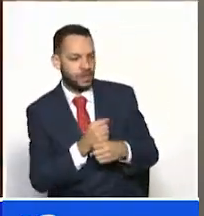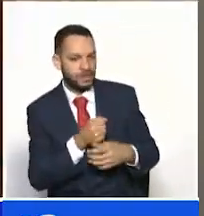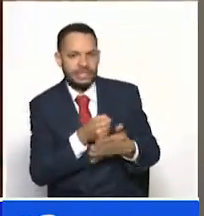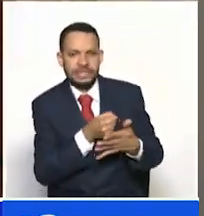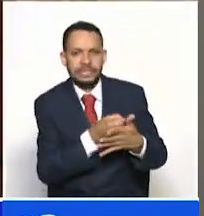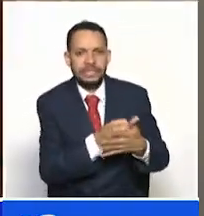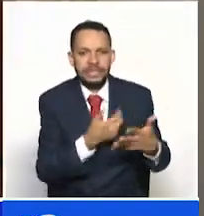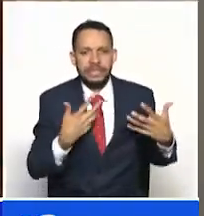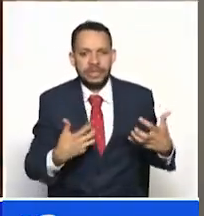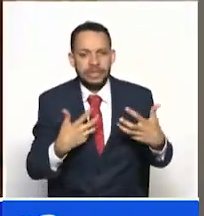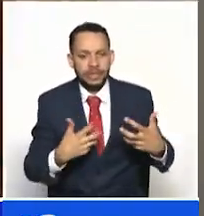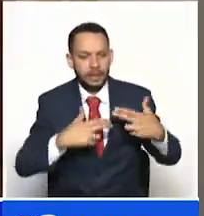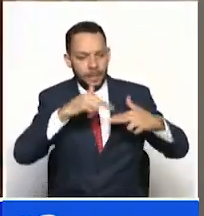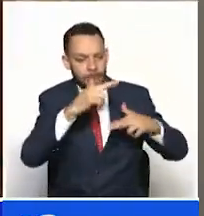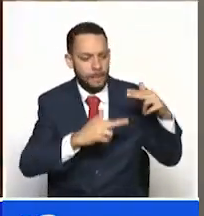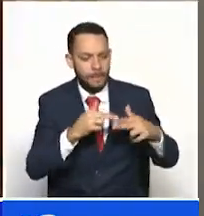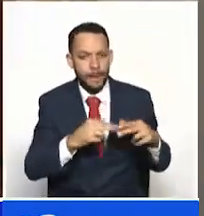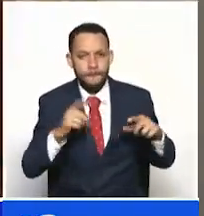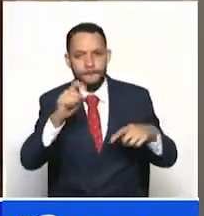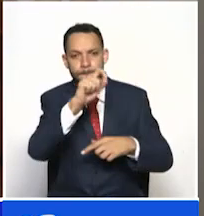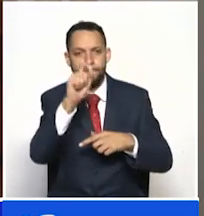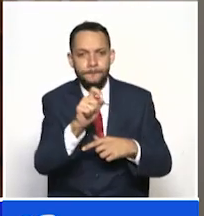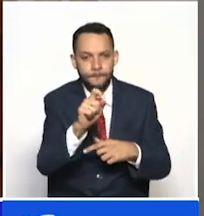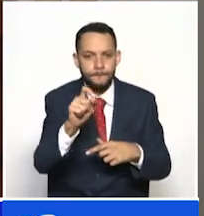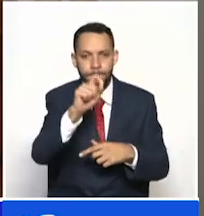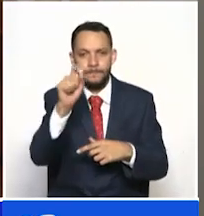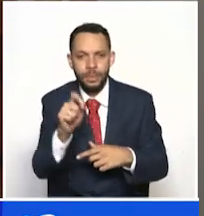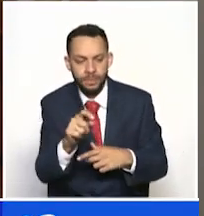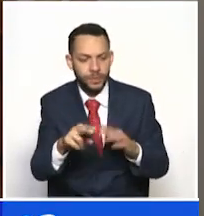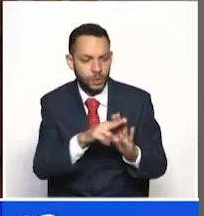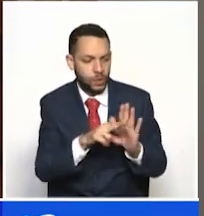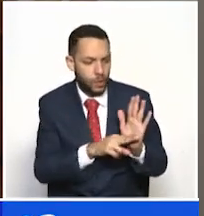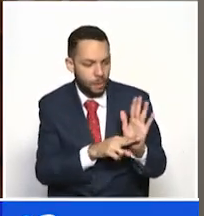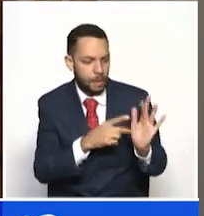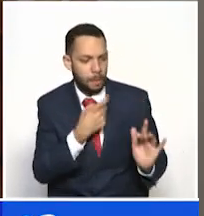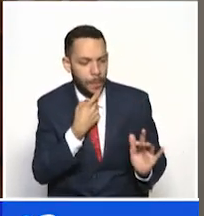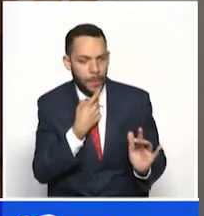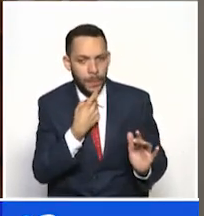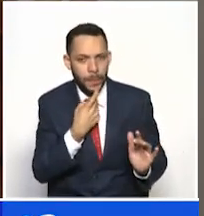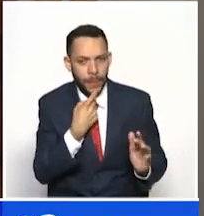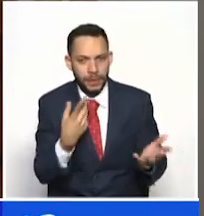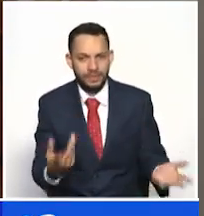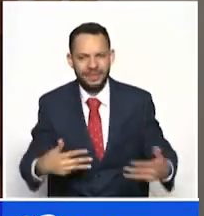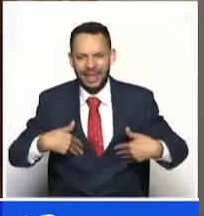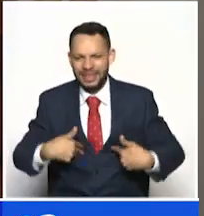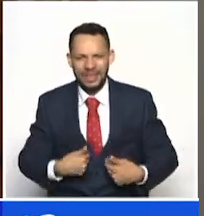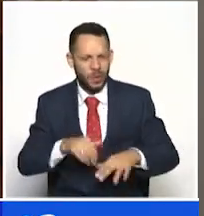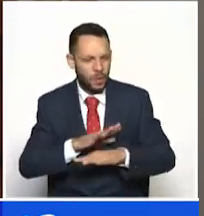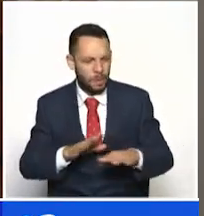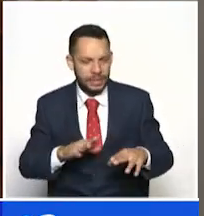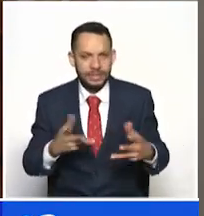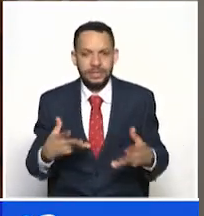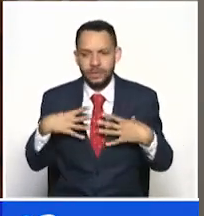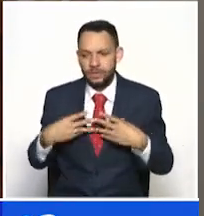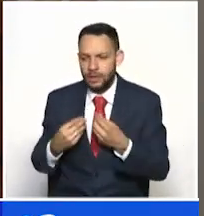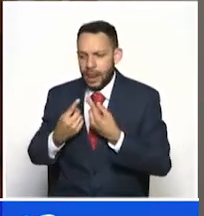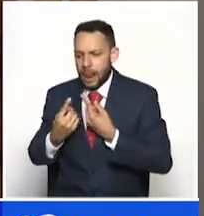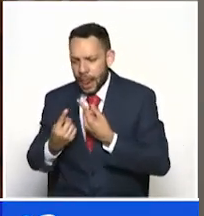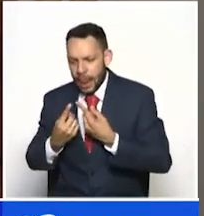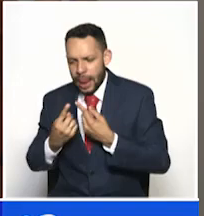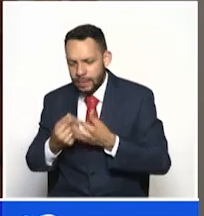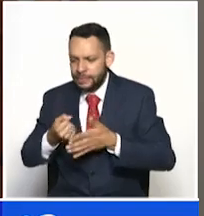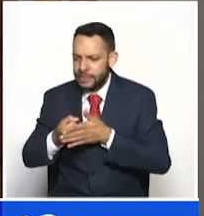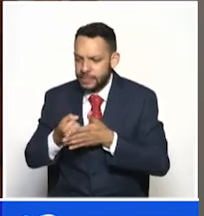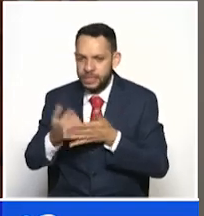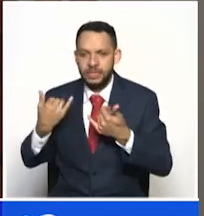de que le definan un tema y no se puede hacer, entendiendo que es un tema normativo, pues se puede lógicamente cansar. Hemos estado en gestión con ellos, permanente, han